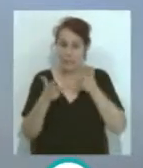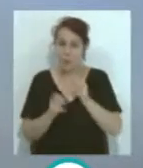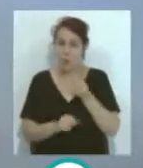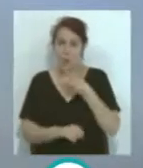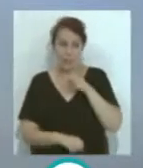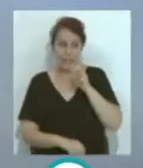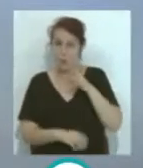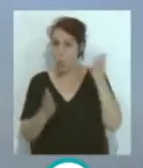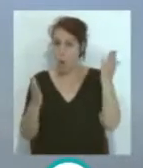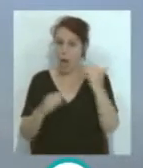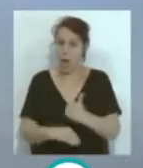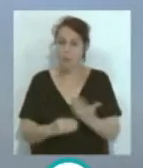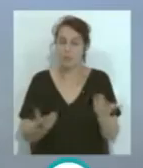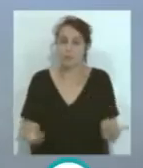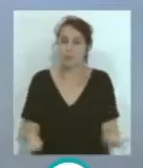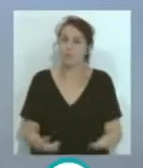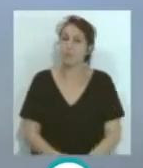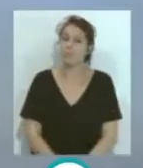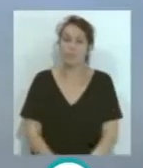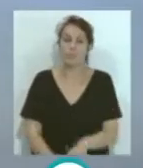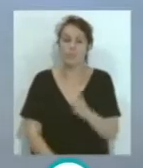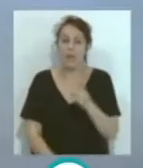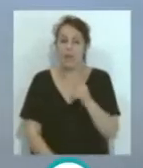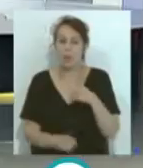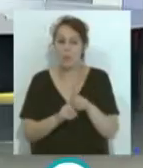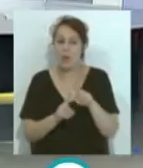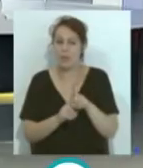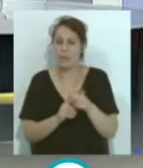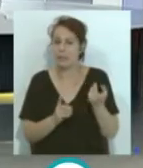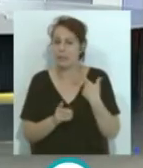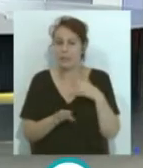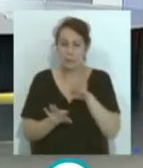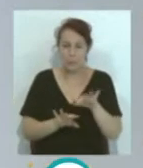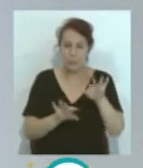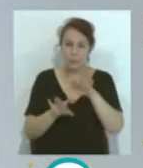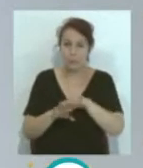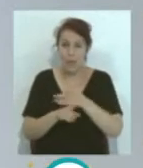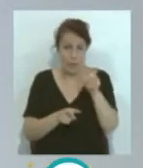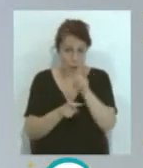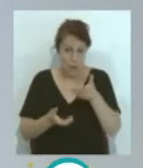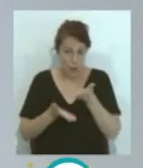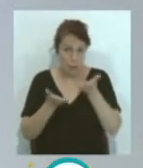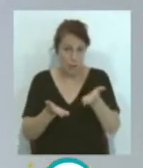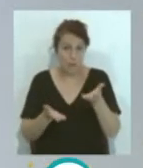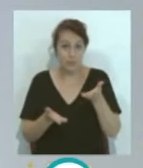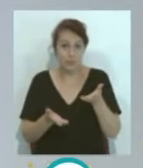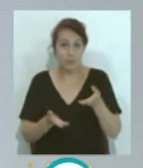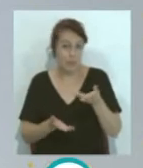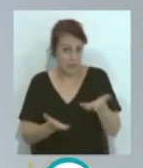13... ...hay una sugestión así... Para ayudar a esas personas, ¿no? A superar esa